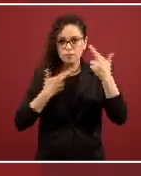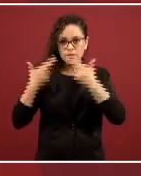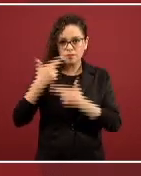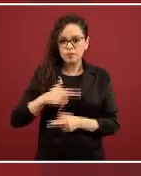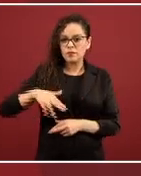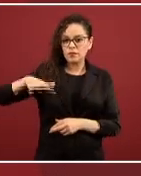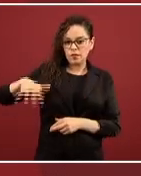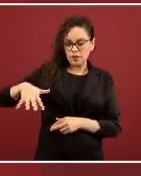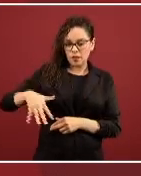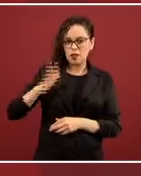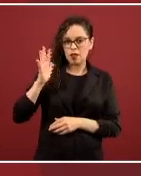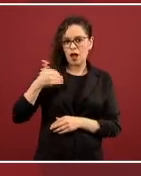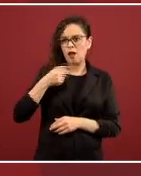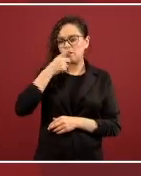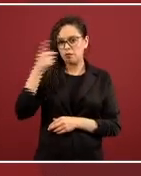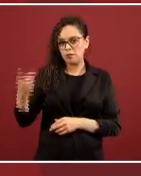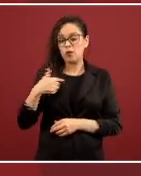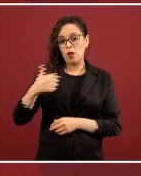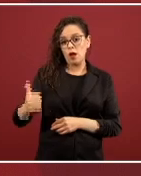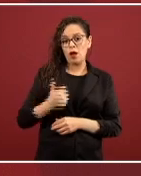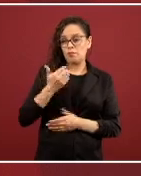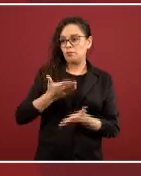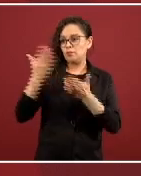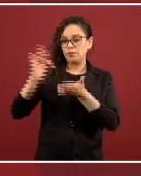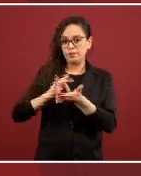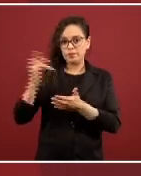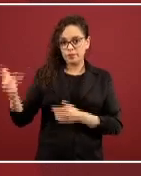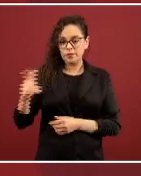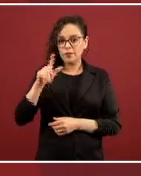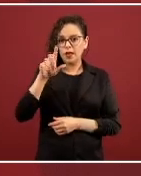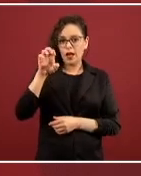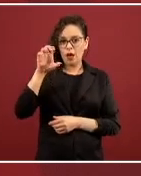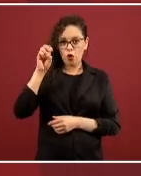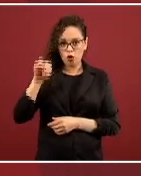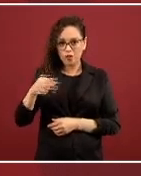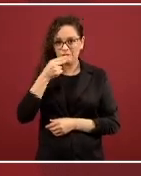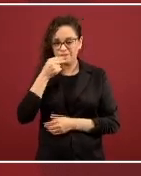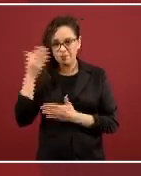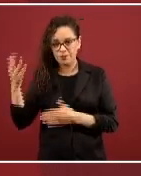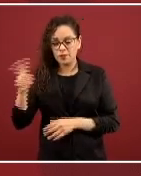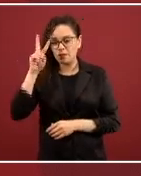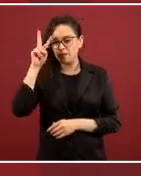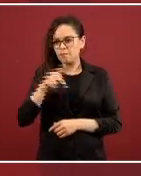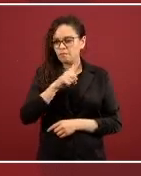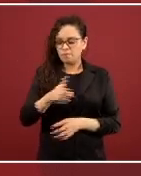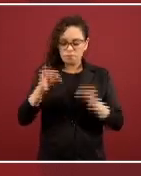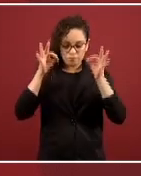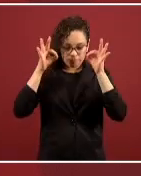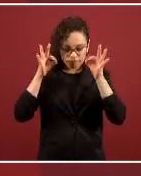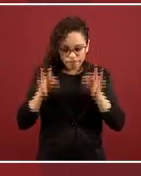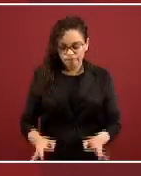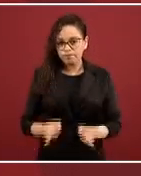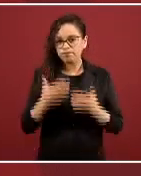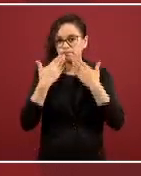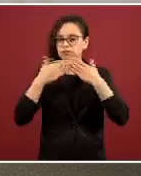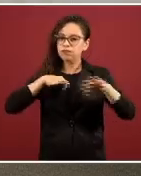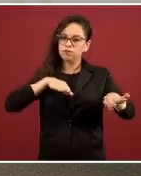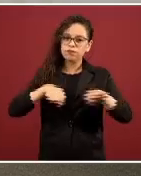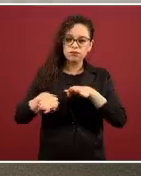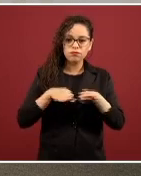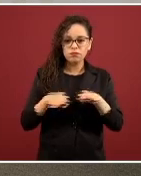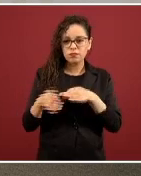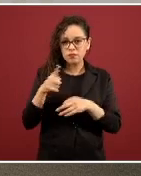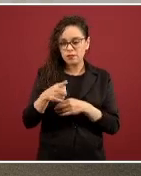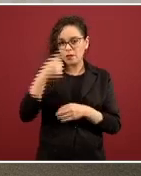Aprovecho para agradecer a David León, el coordinador general de Protección Civil, quien ha sido un funcionario extraordinariamente efectivo en facilitar